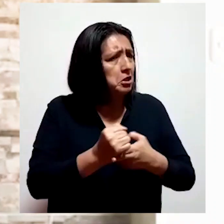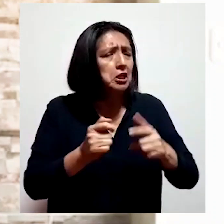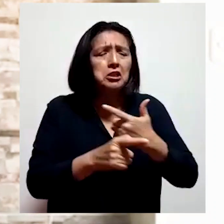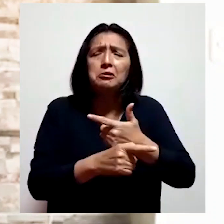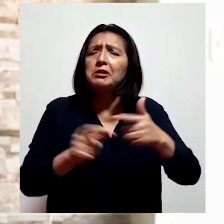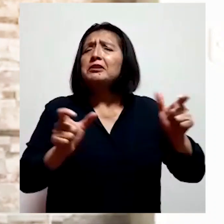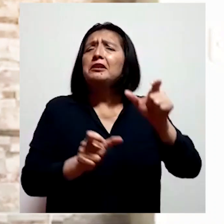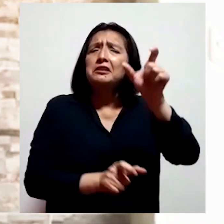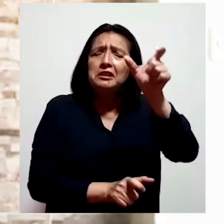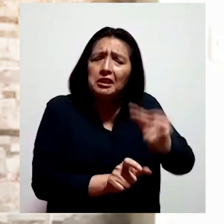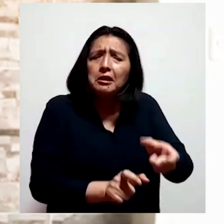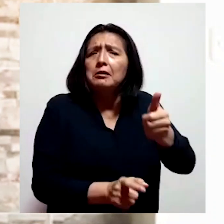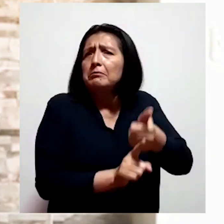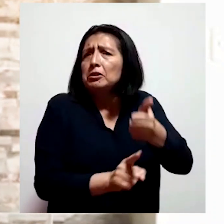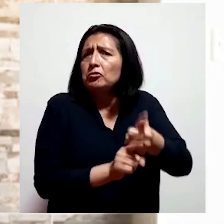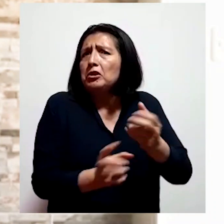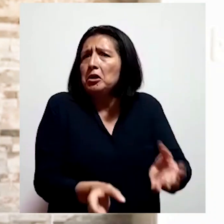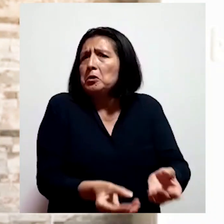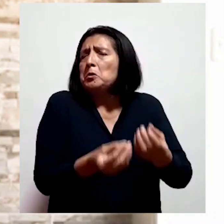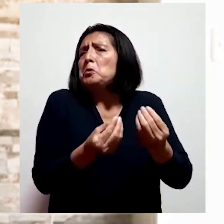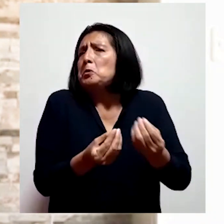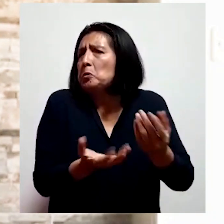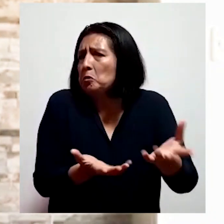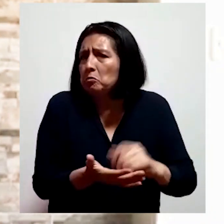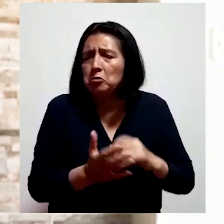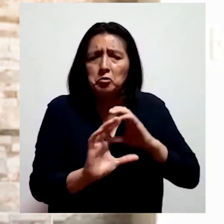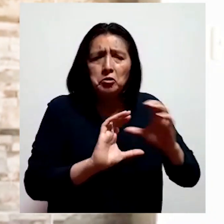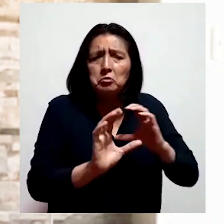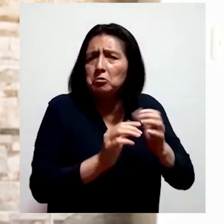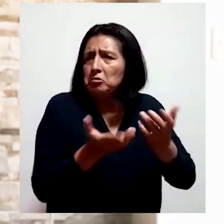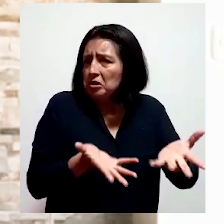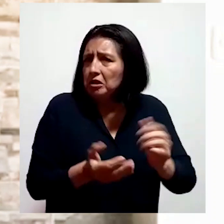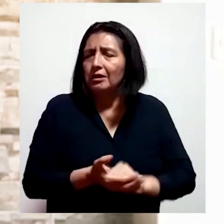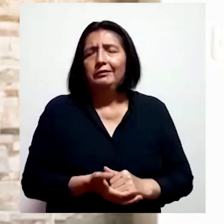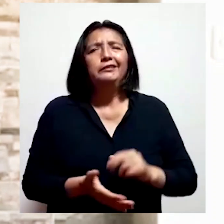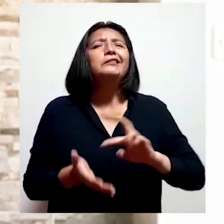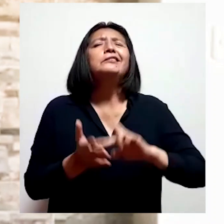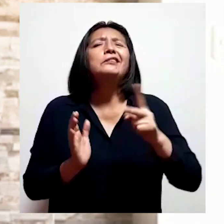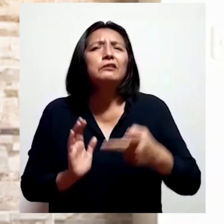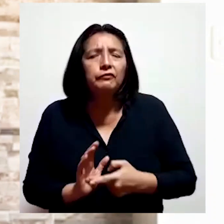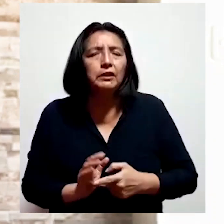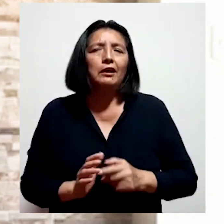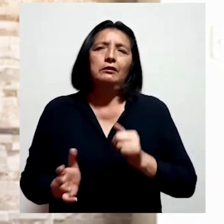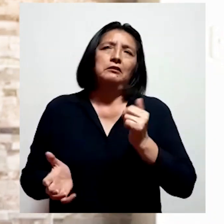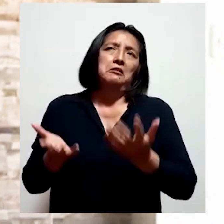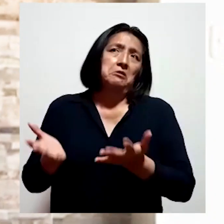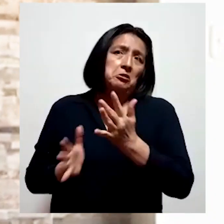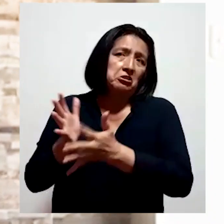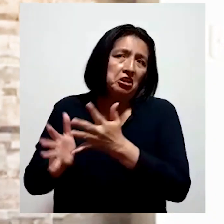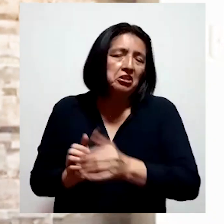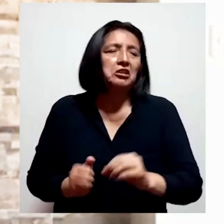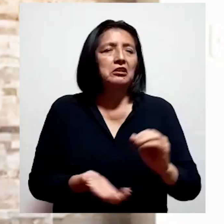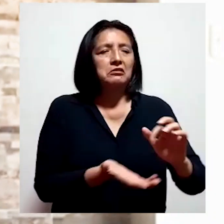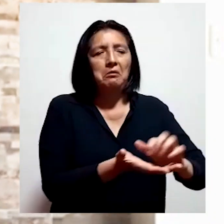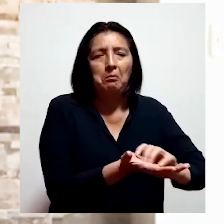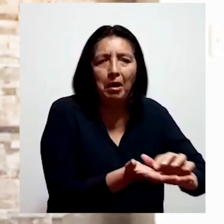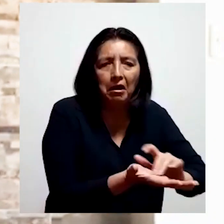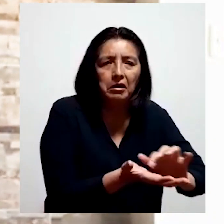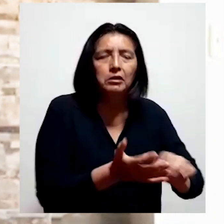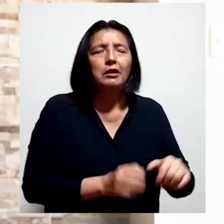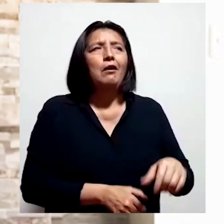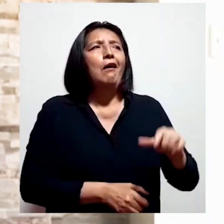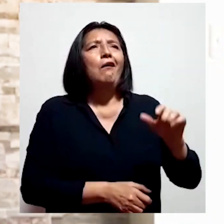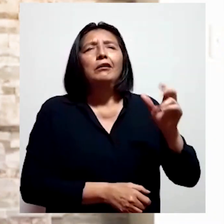acceso y la libertad de elección respecto a los distintos formatos y medios utilizables para su comunicación, es decir, sea lenguaje de señas, sistemas